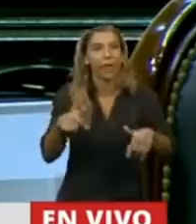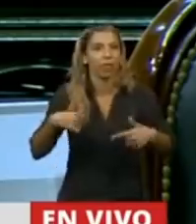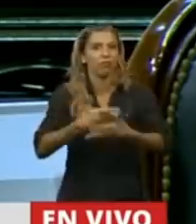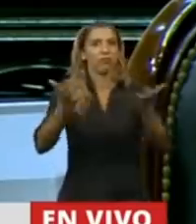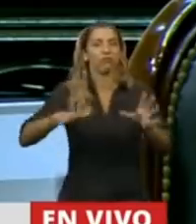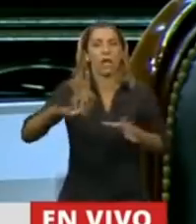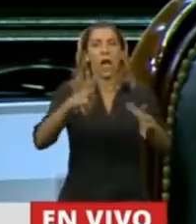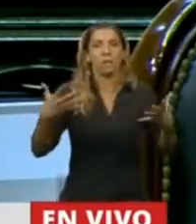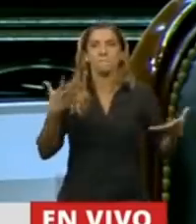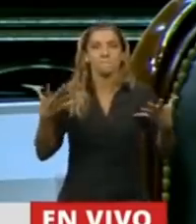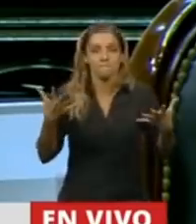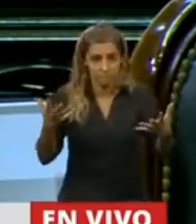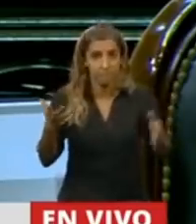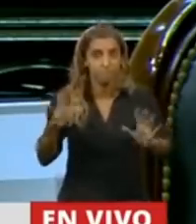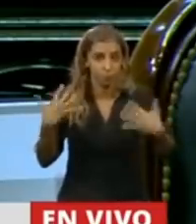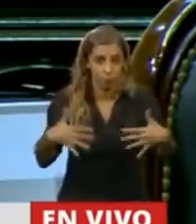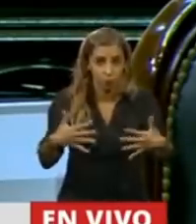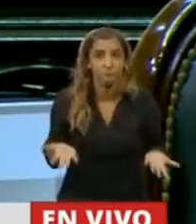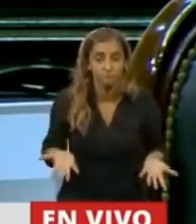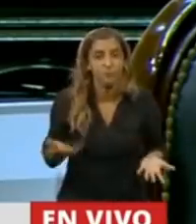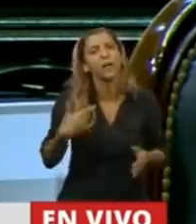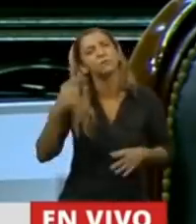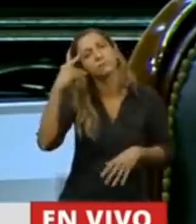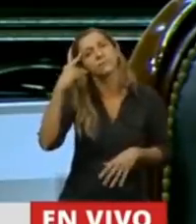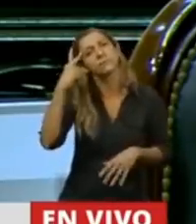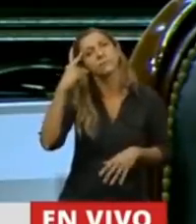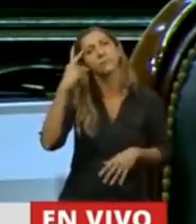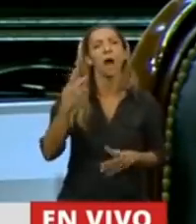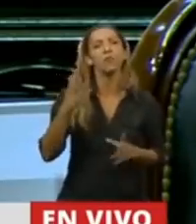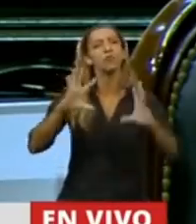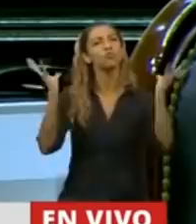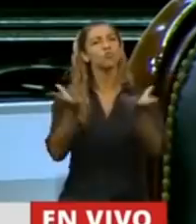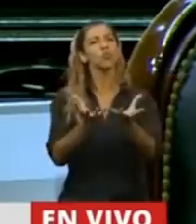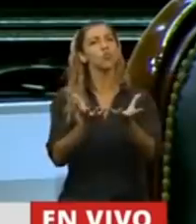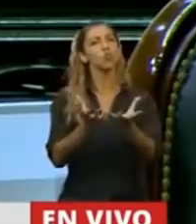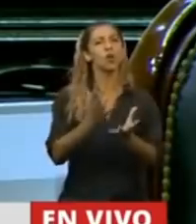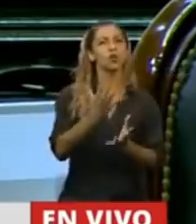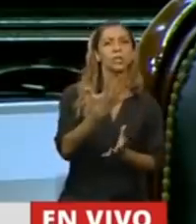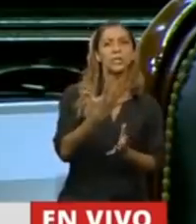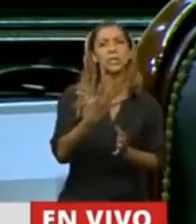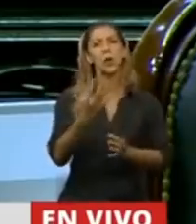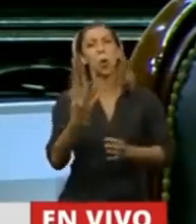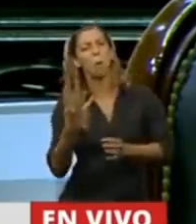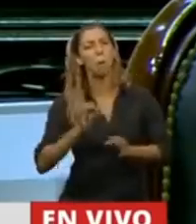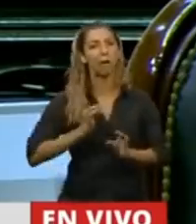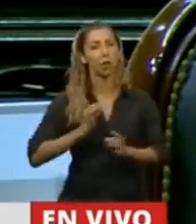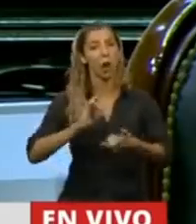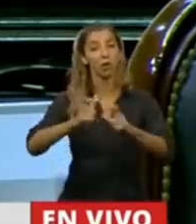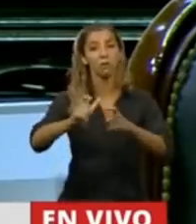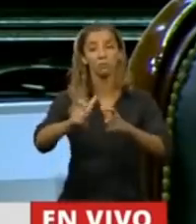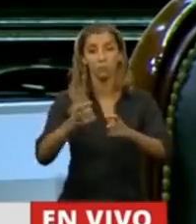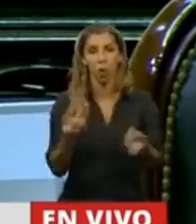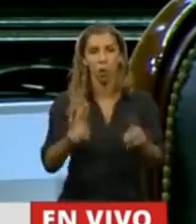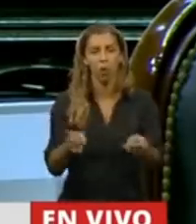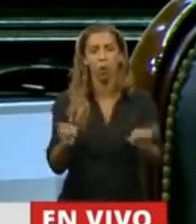medio caprichoso, cada cinco o cuatro años el mundo está viendo cómo aparecen este tipo de enfermedades. ¿Y dónde impactan